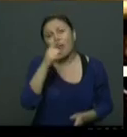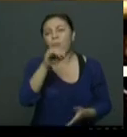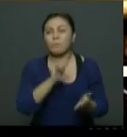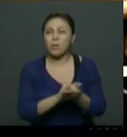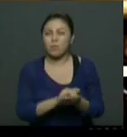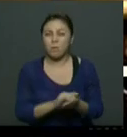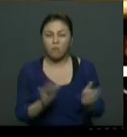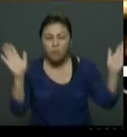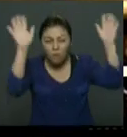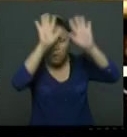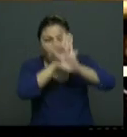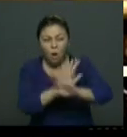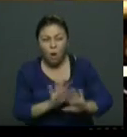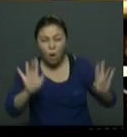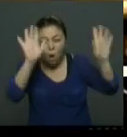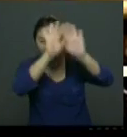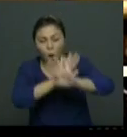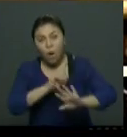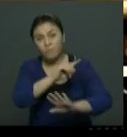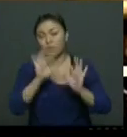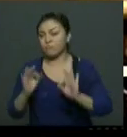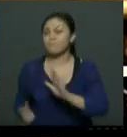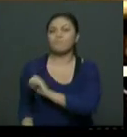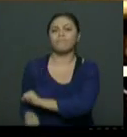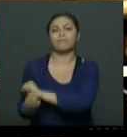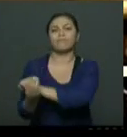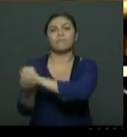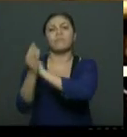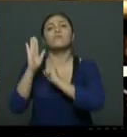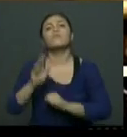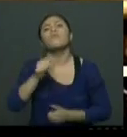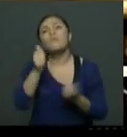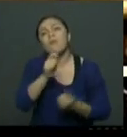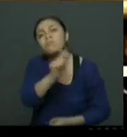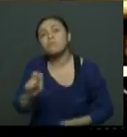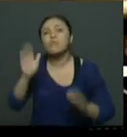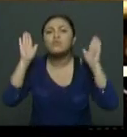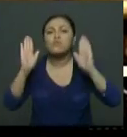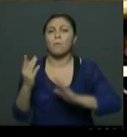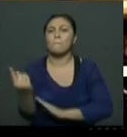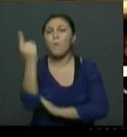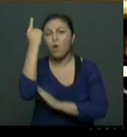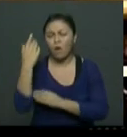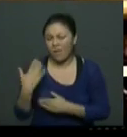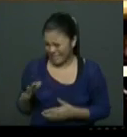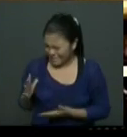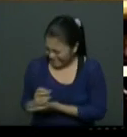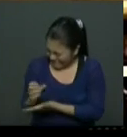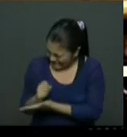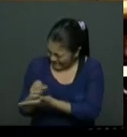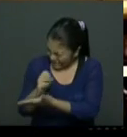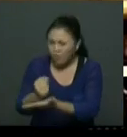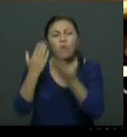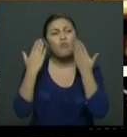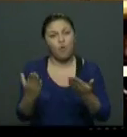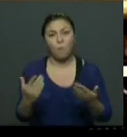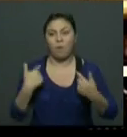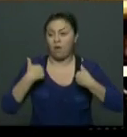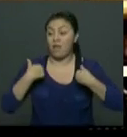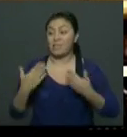mueven tras muchos sujetos que quieren aspirar a cargos de elección popular para buscar más beneficios particulares que colectivos.